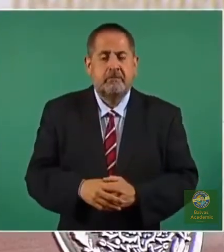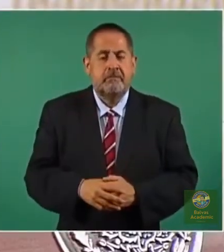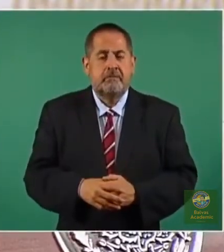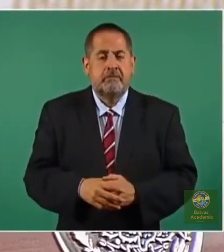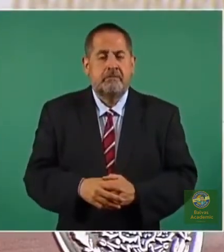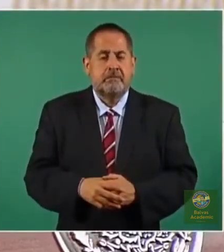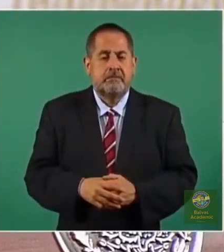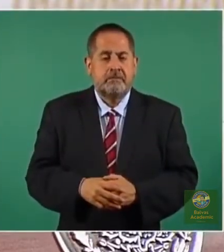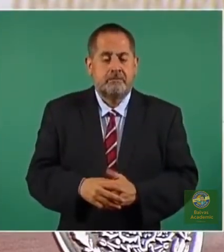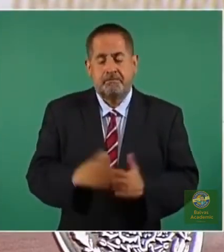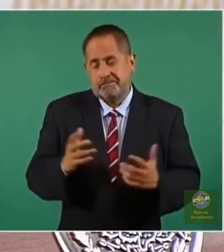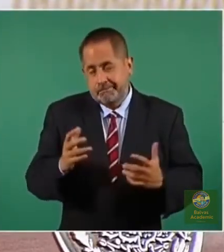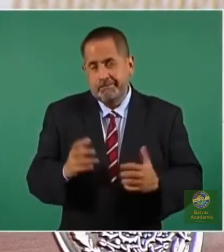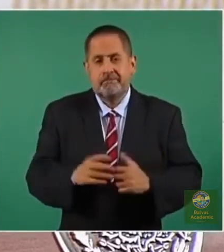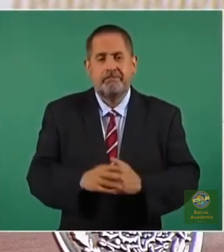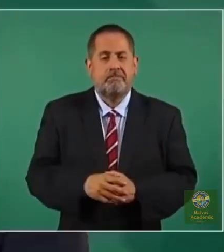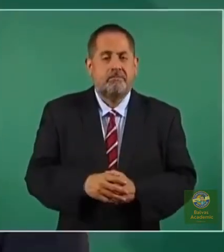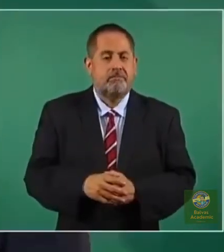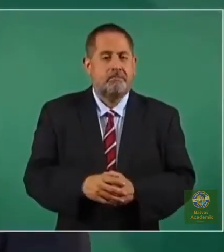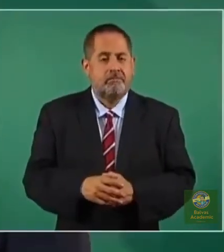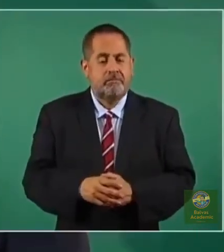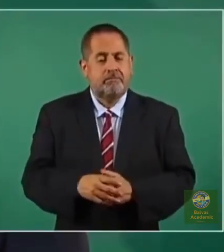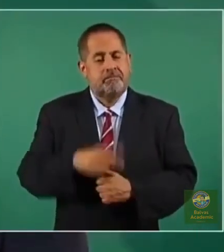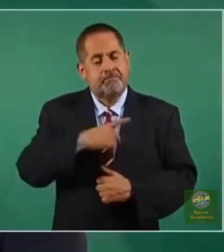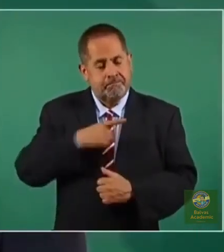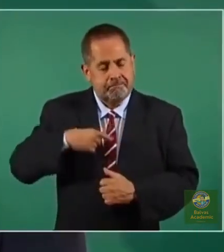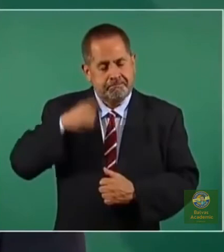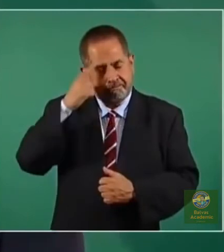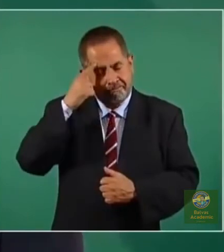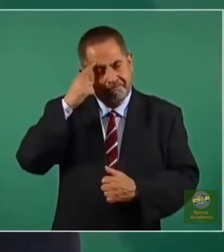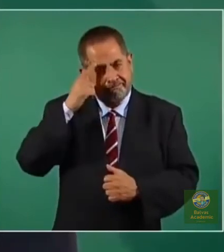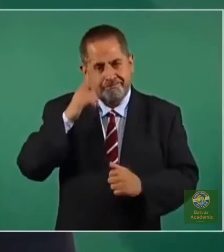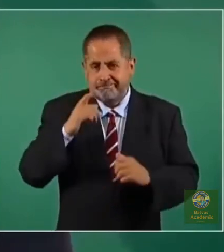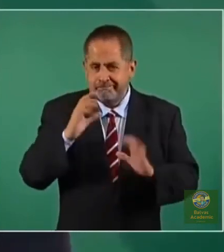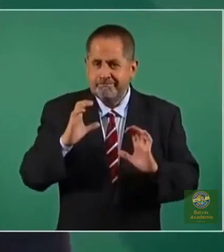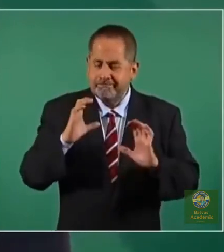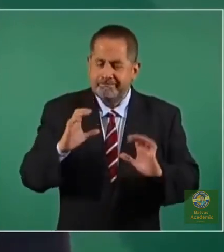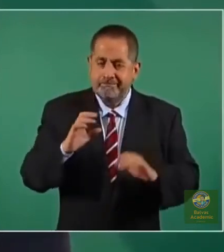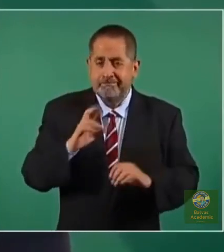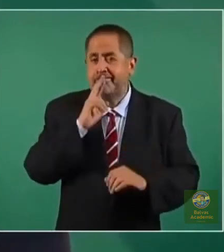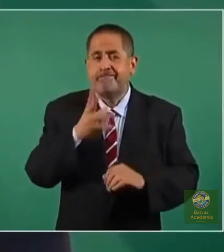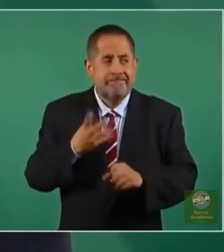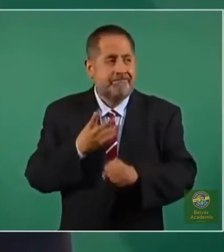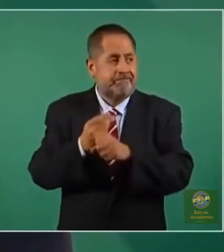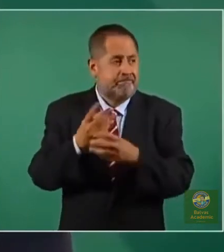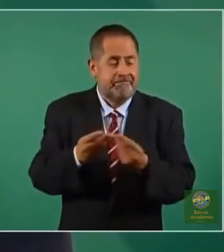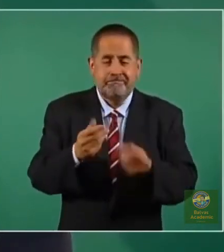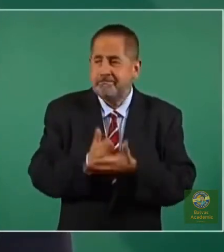Entonces, hay que resolver eso.